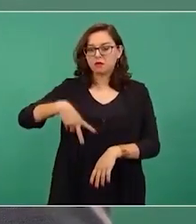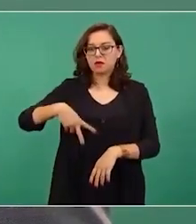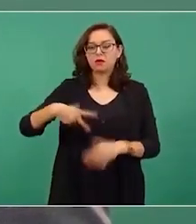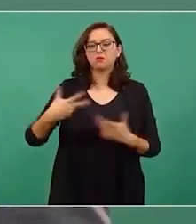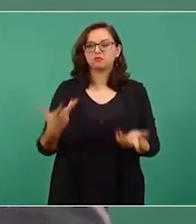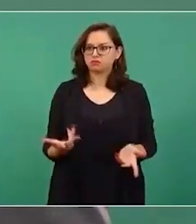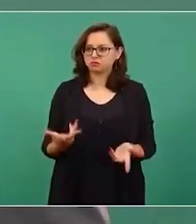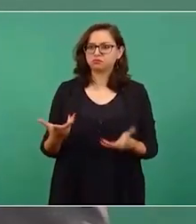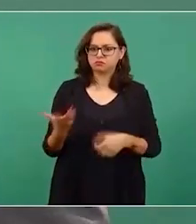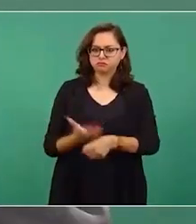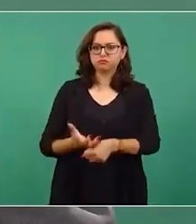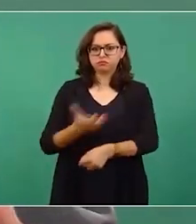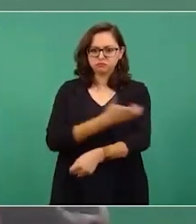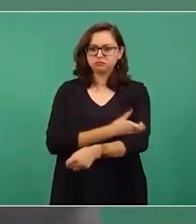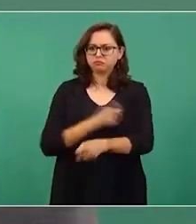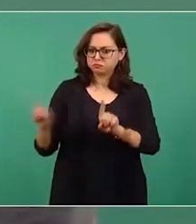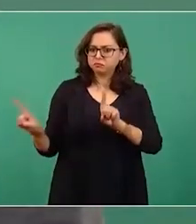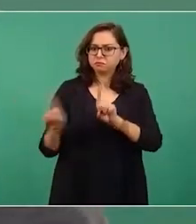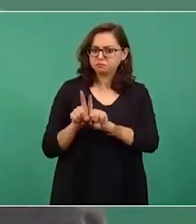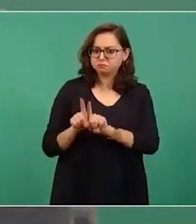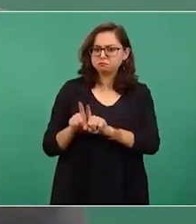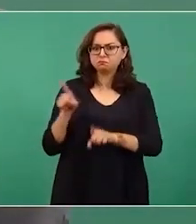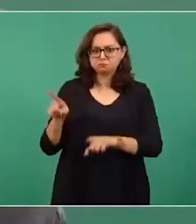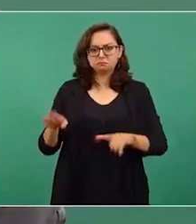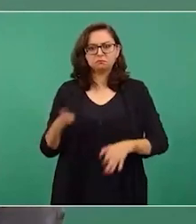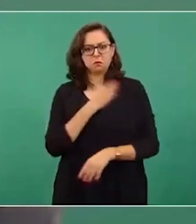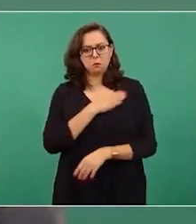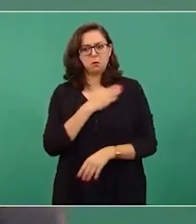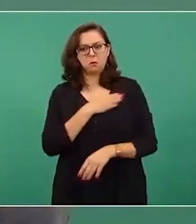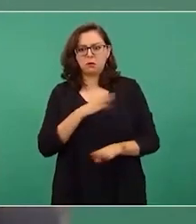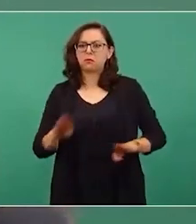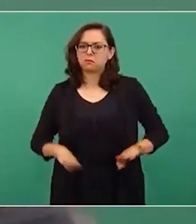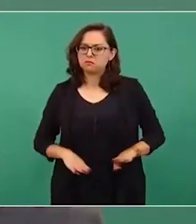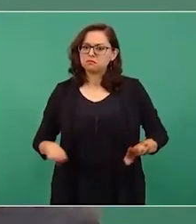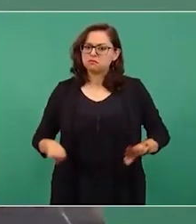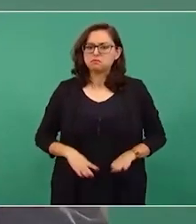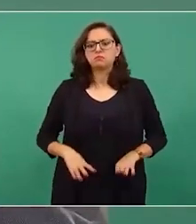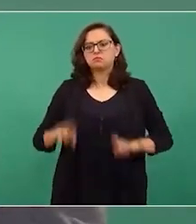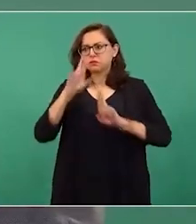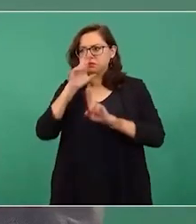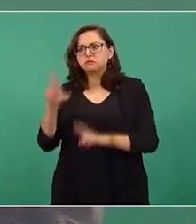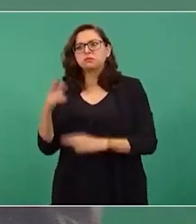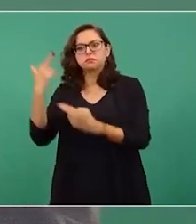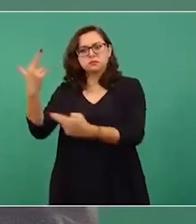respeto y con el que estamos este llevando a cabo